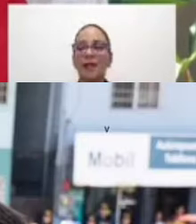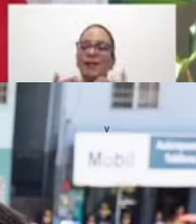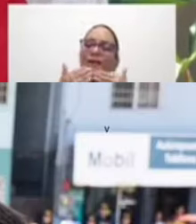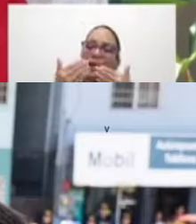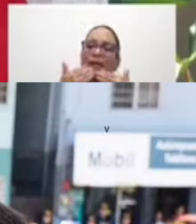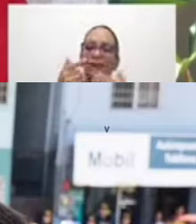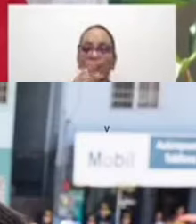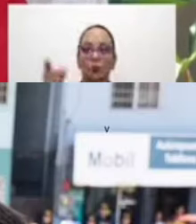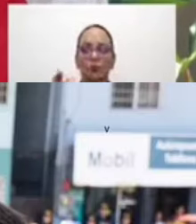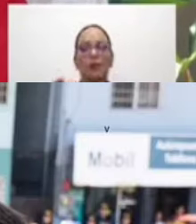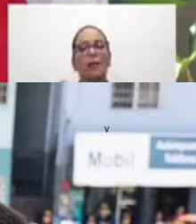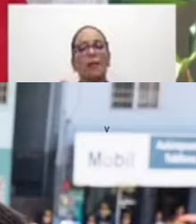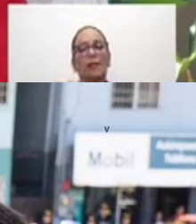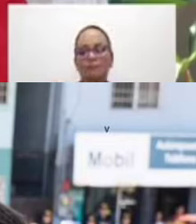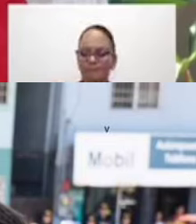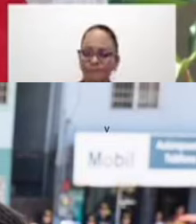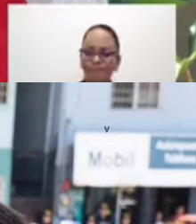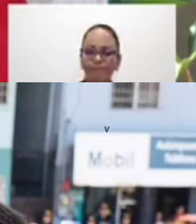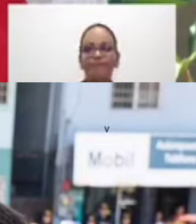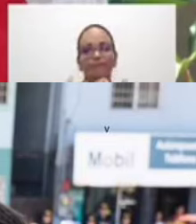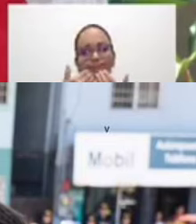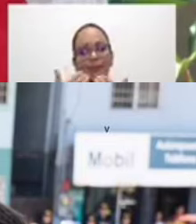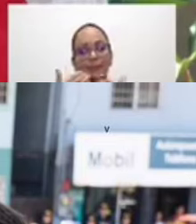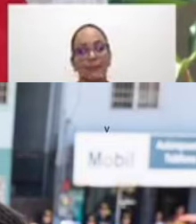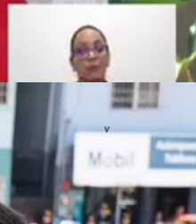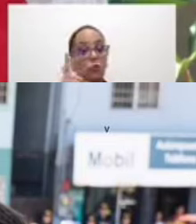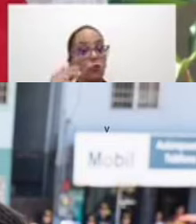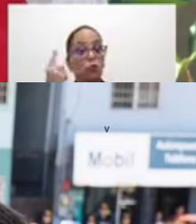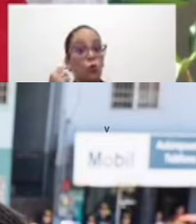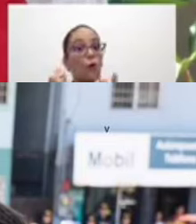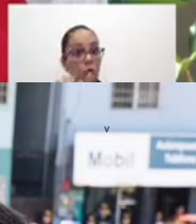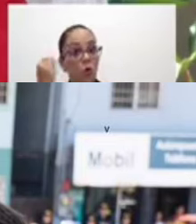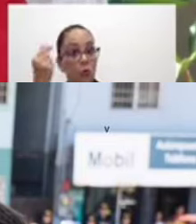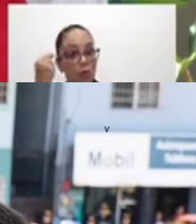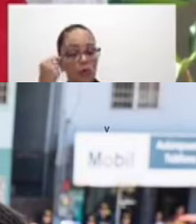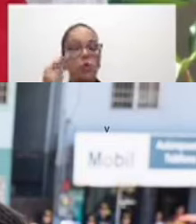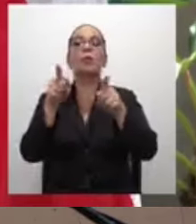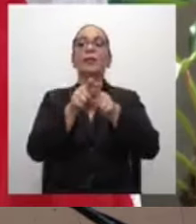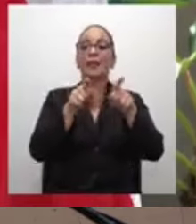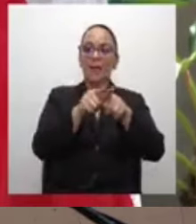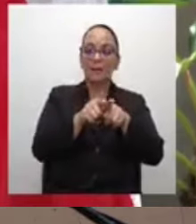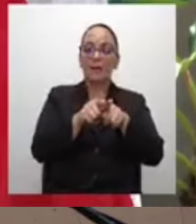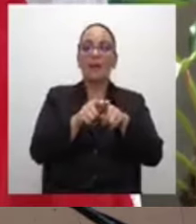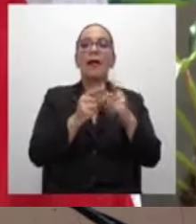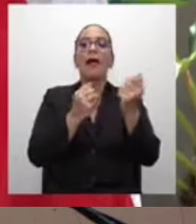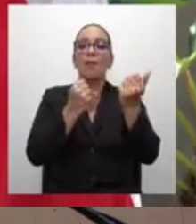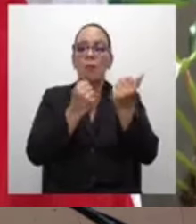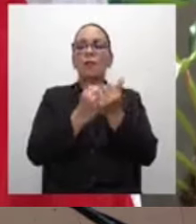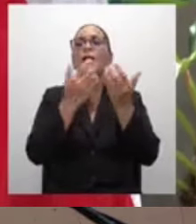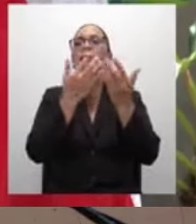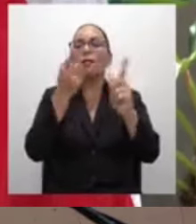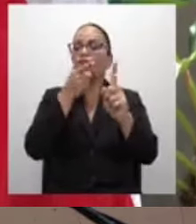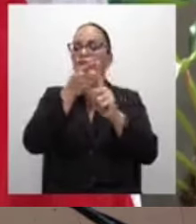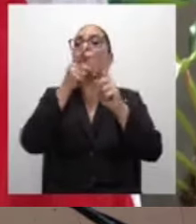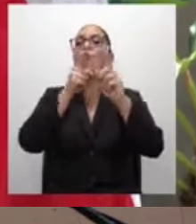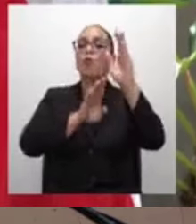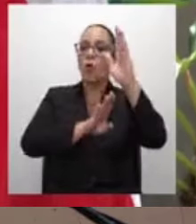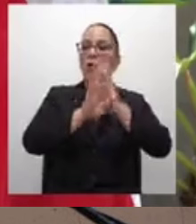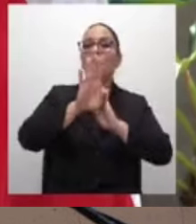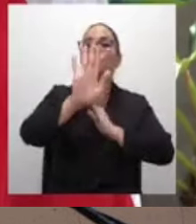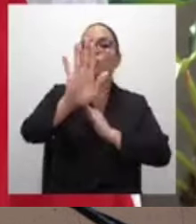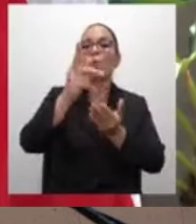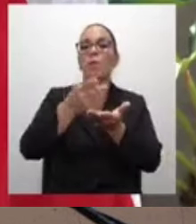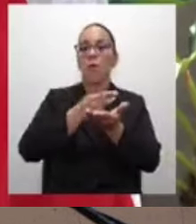muchísimo las muestras de apoyo, no sólo al gobierno, sino también al progreso mismo de su provincia.